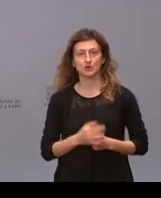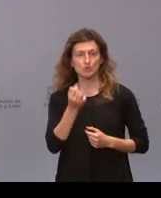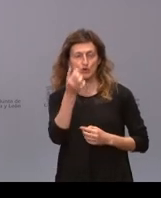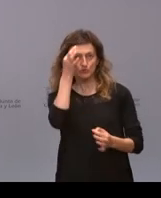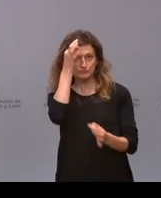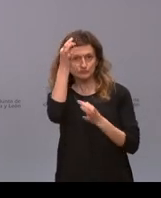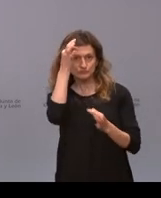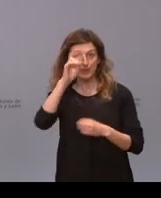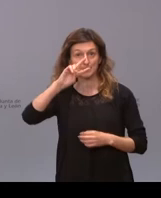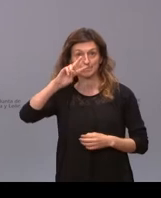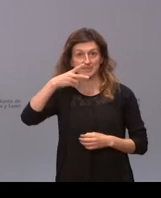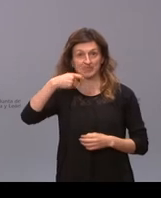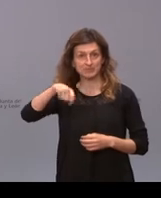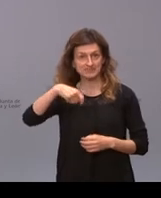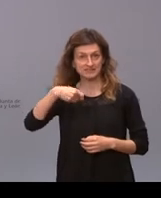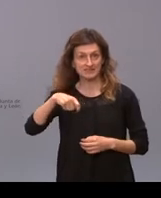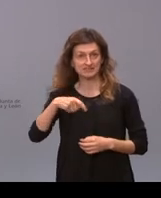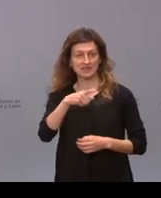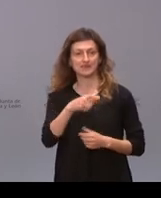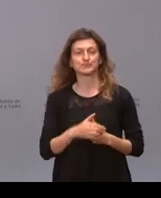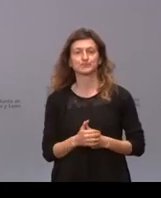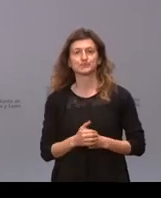el vicepresidente IGEA